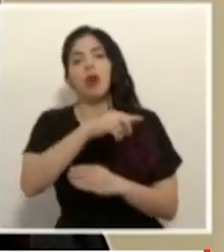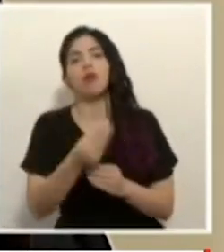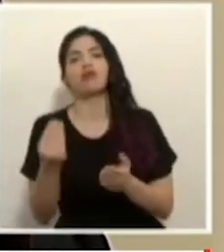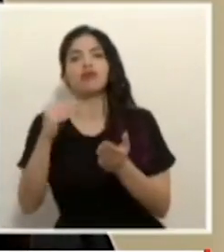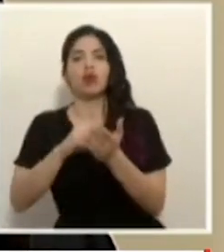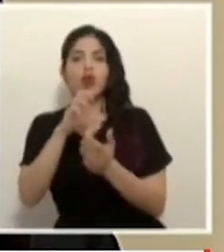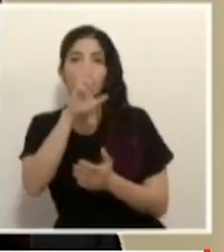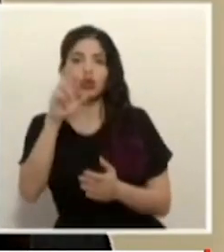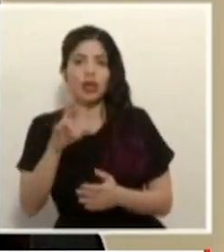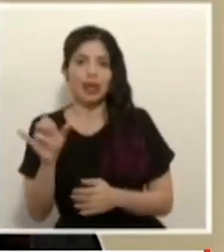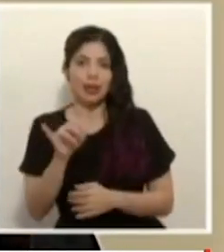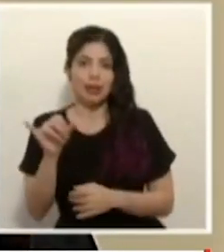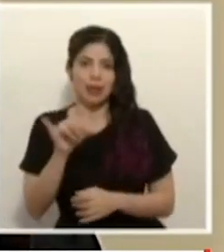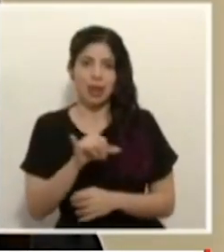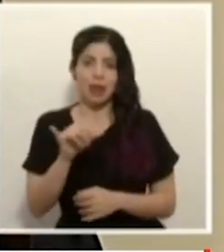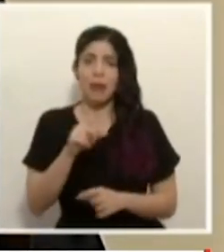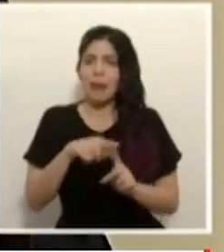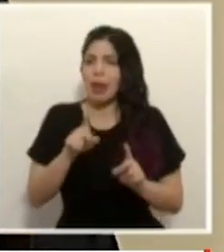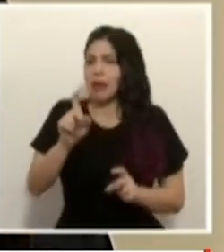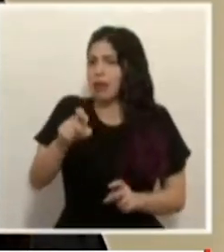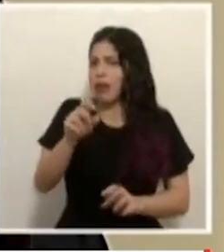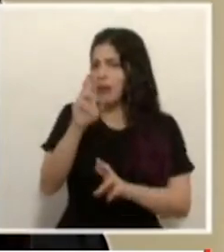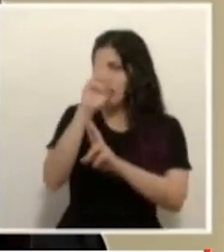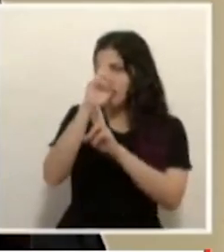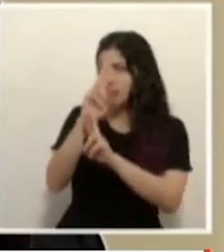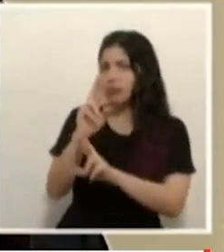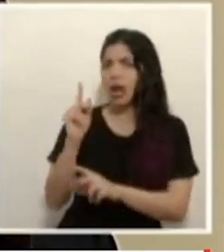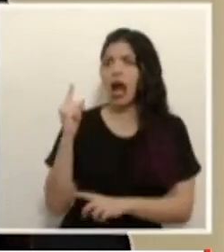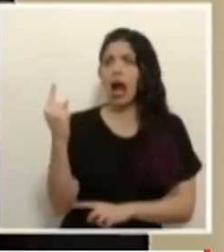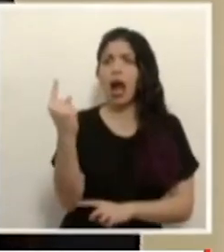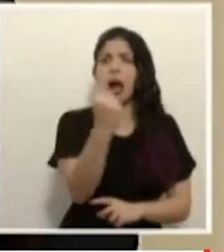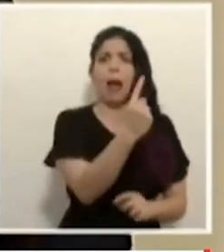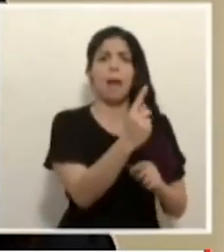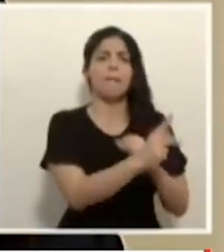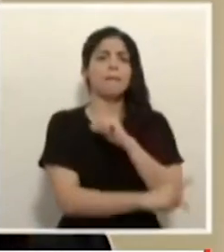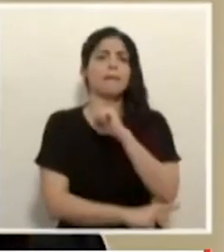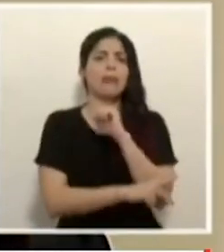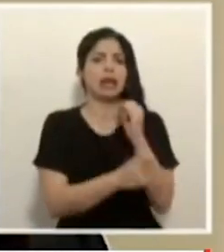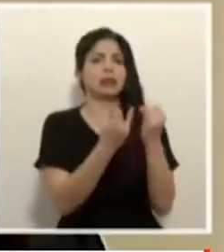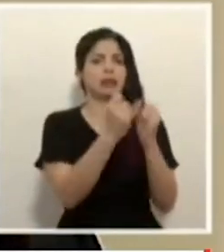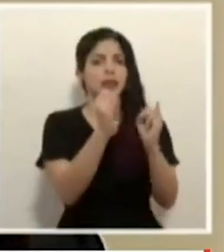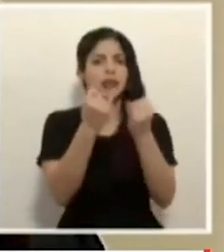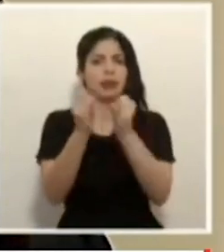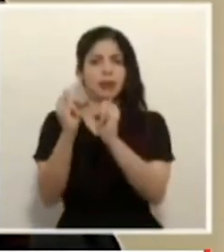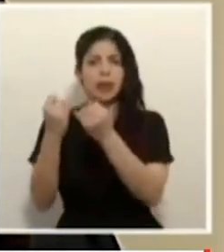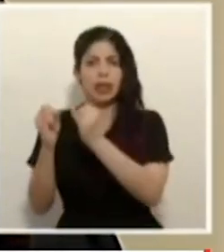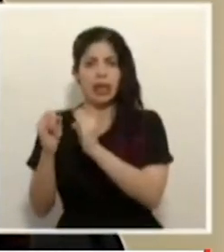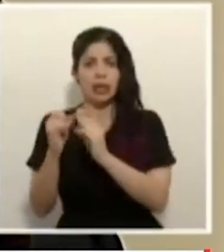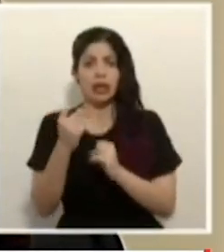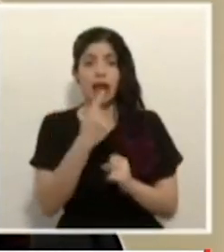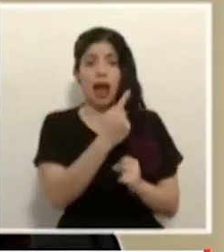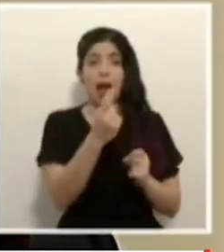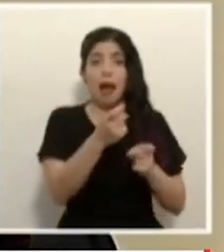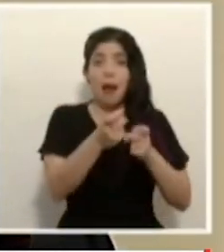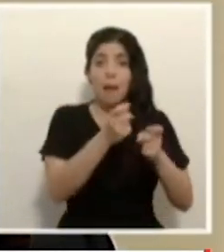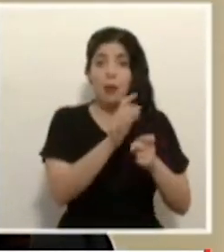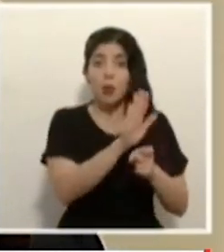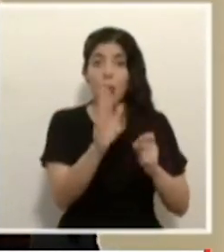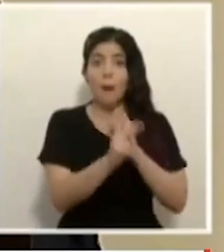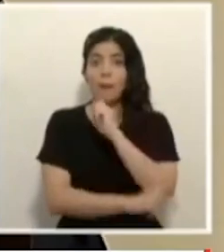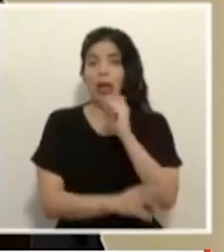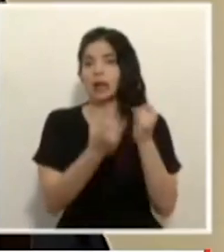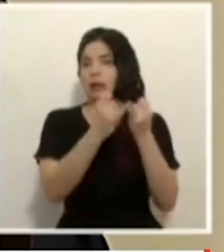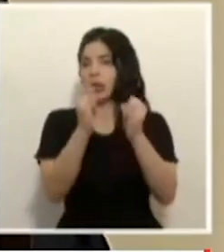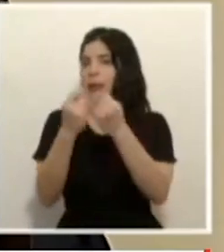vamos a ver hay que ser muy respetuoso de la soberanía de cada país y de cada organización de países la